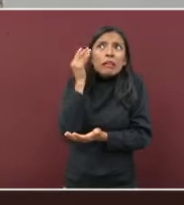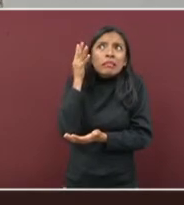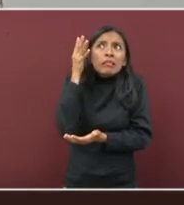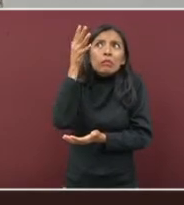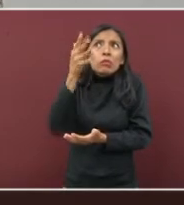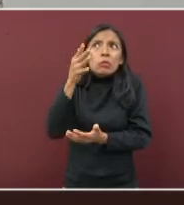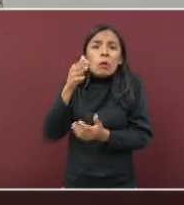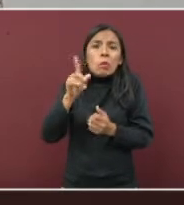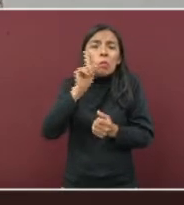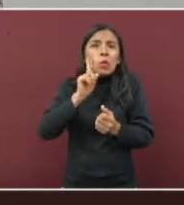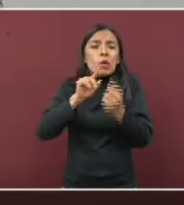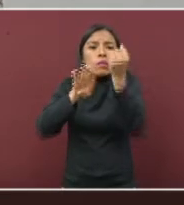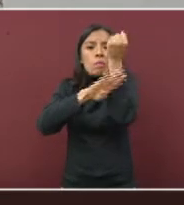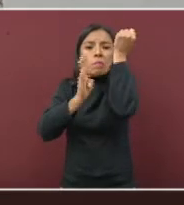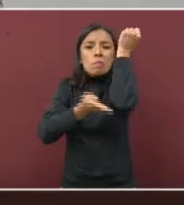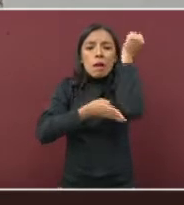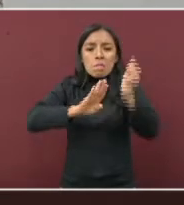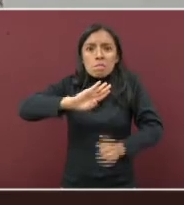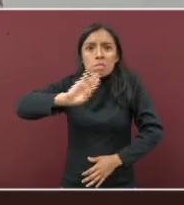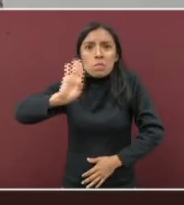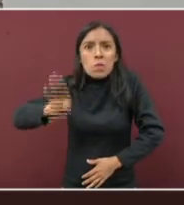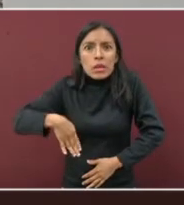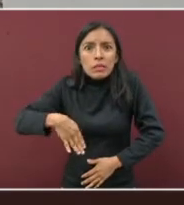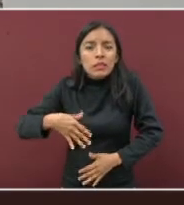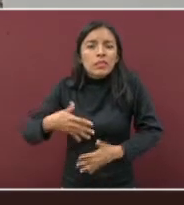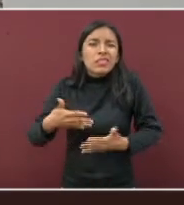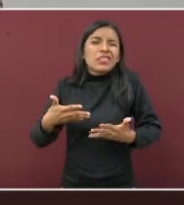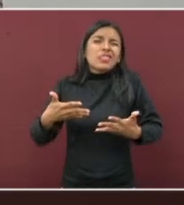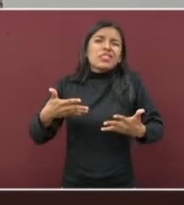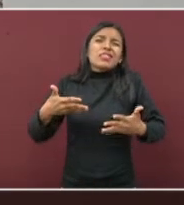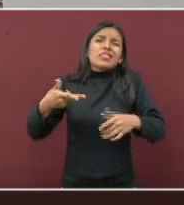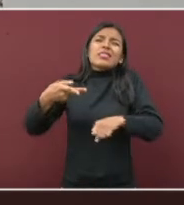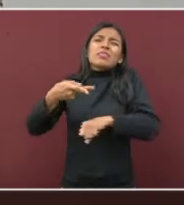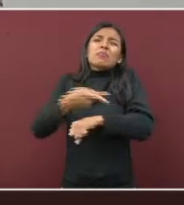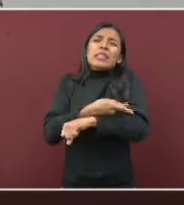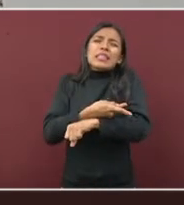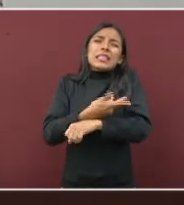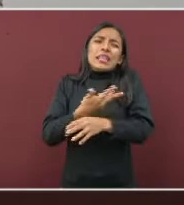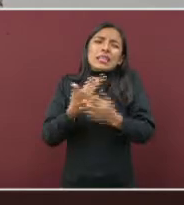mujer embarazada, se fractura una familia,